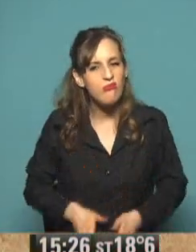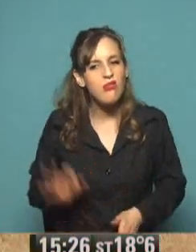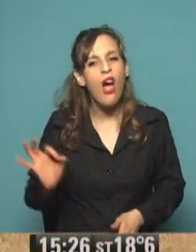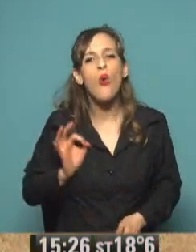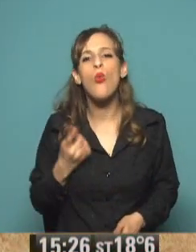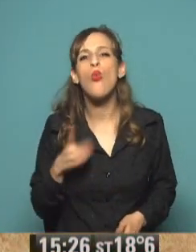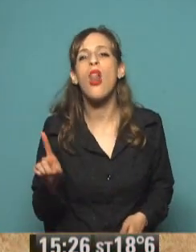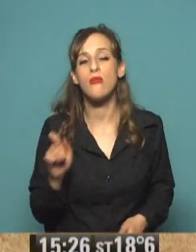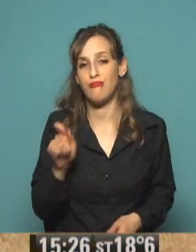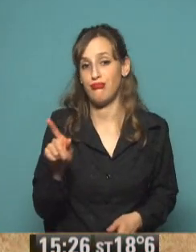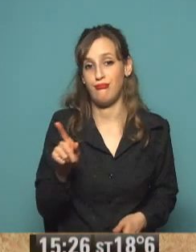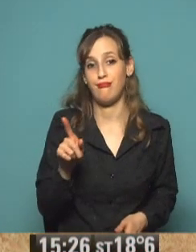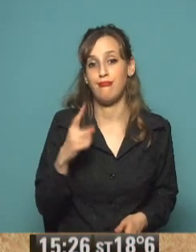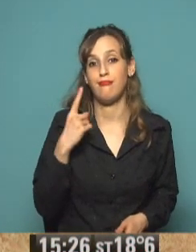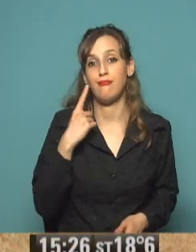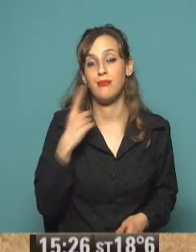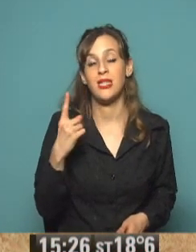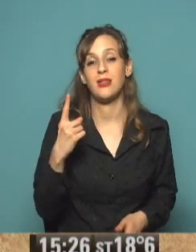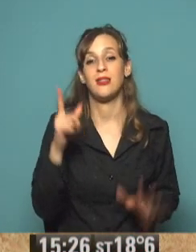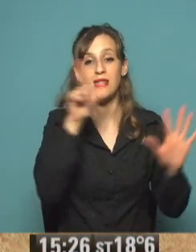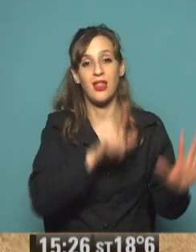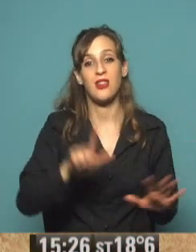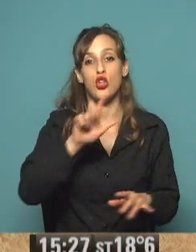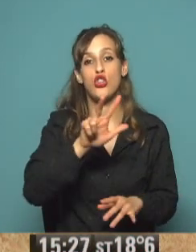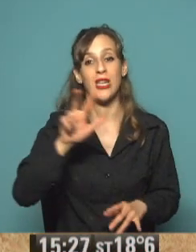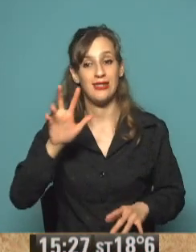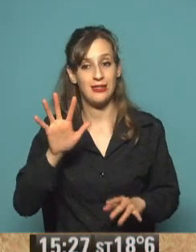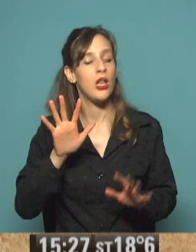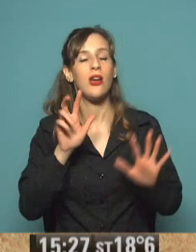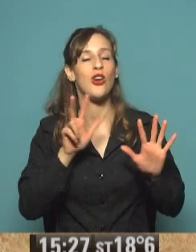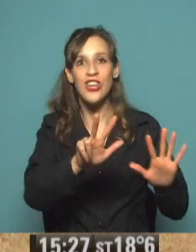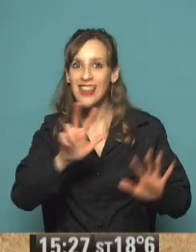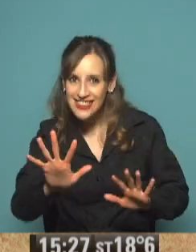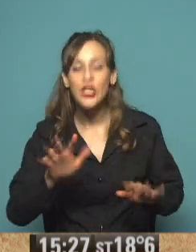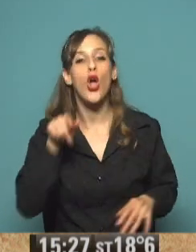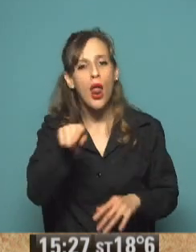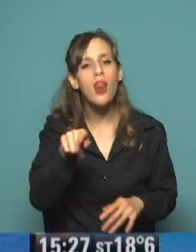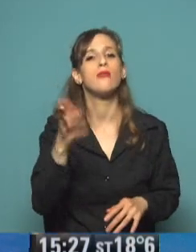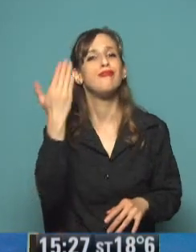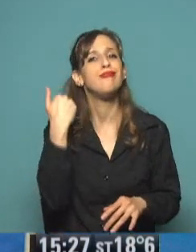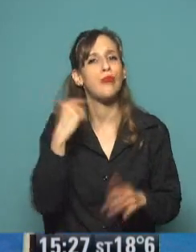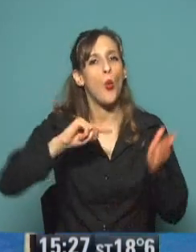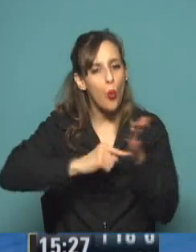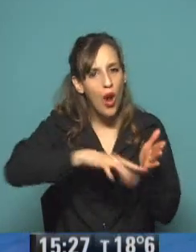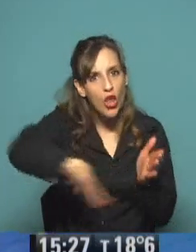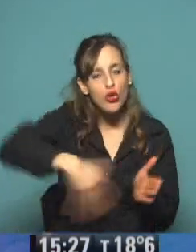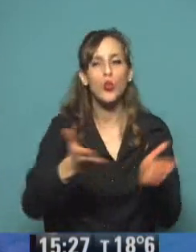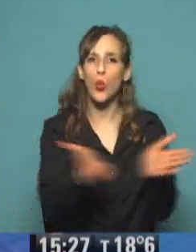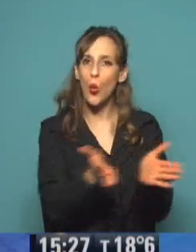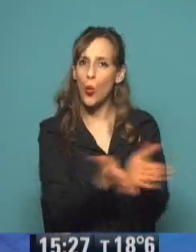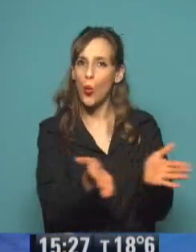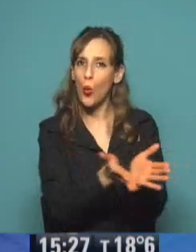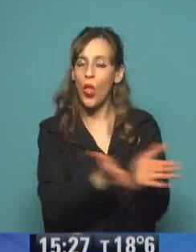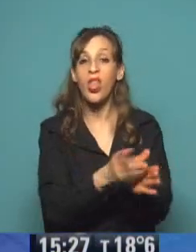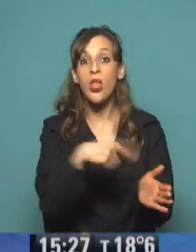en Salta, ¿no? Ahí lo decía en el capítulo de Zamba. Ahí lo ve. Estudió en Buenos Aires y después volvió a su provincia.